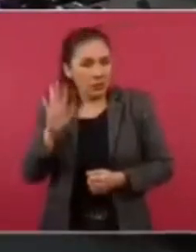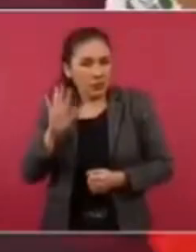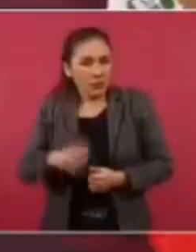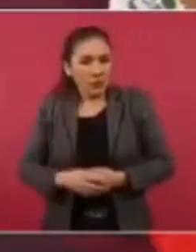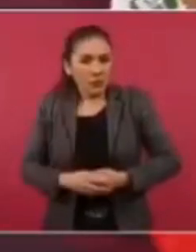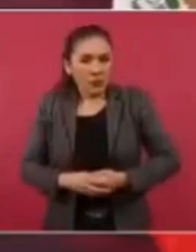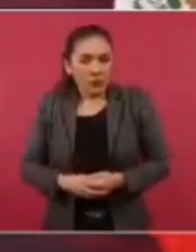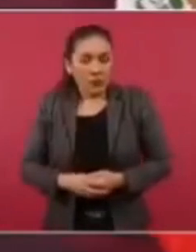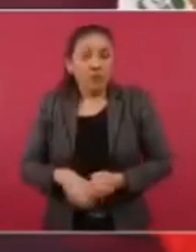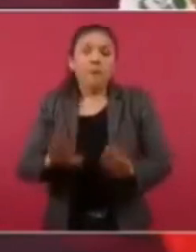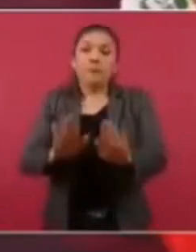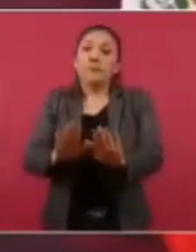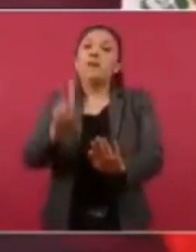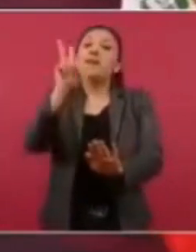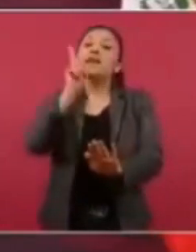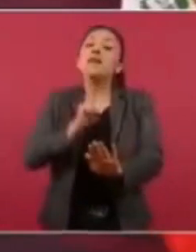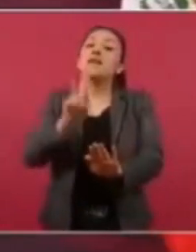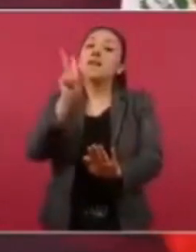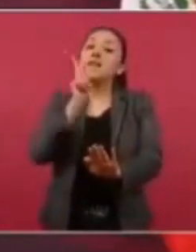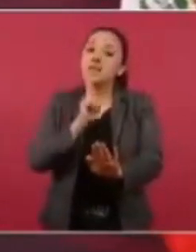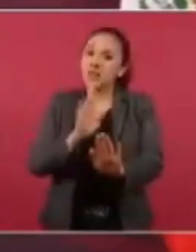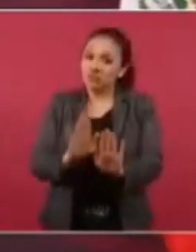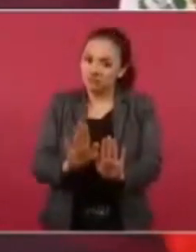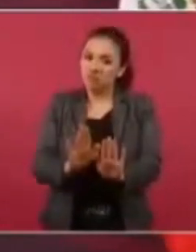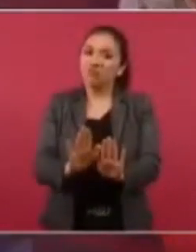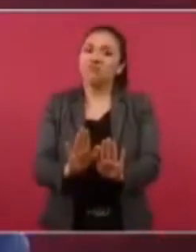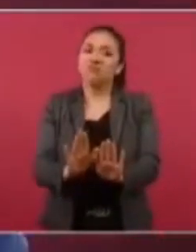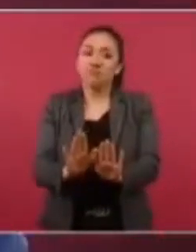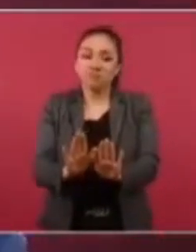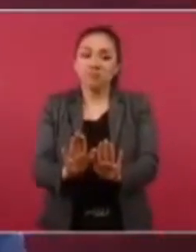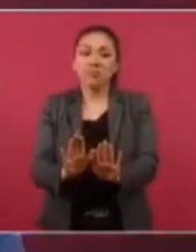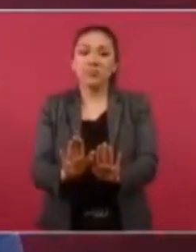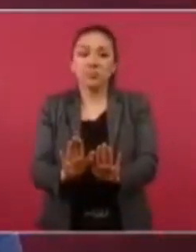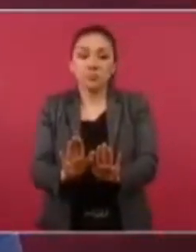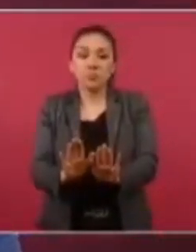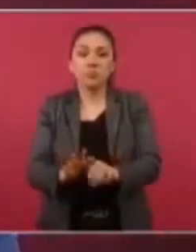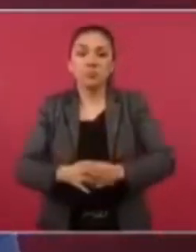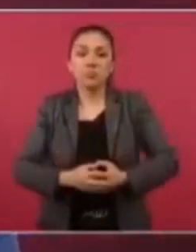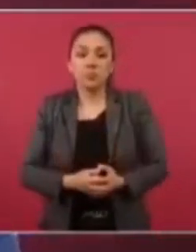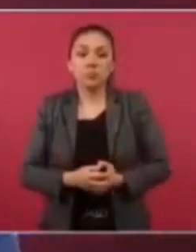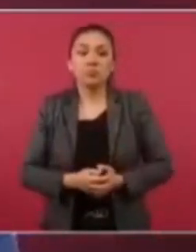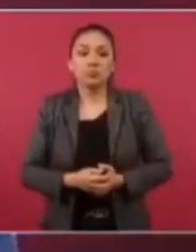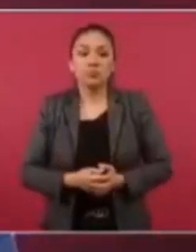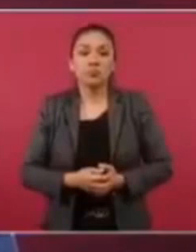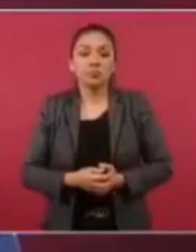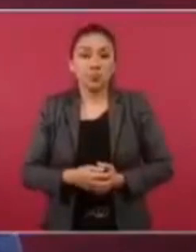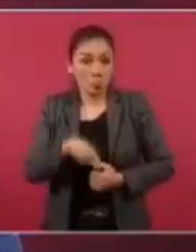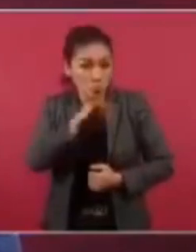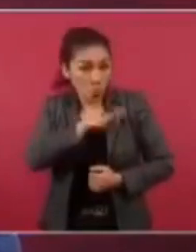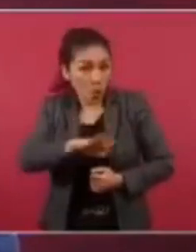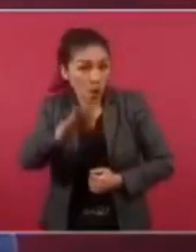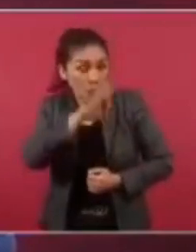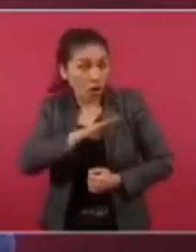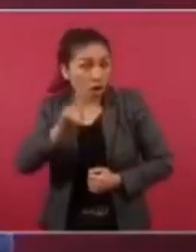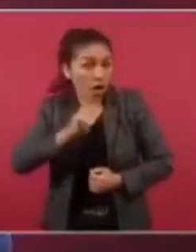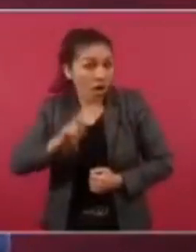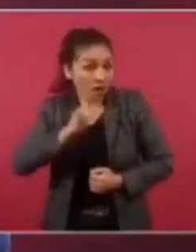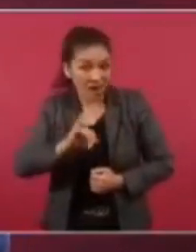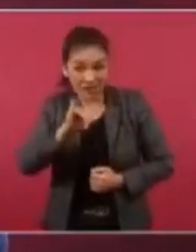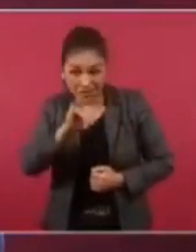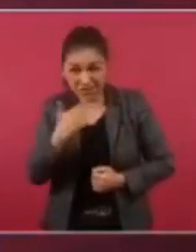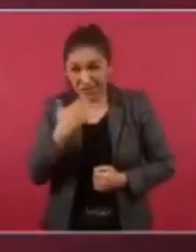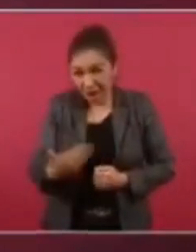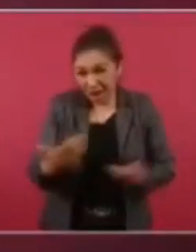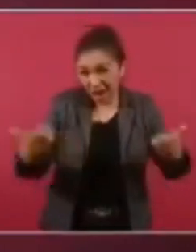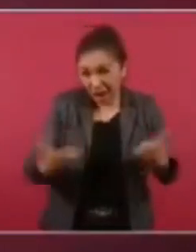Lo vamos a ver hasta cuánto se puede y si es viable